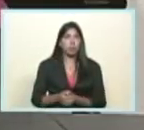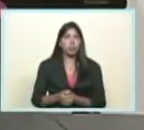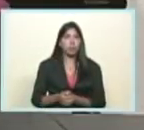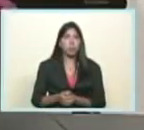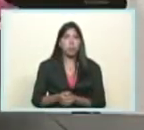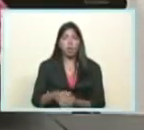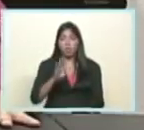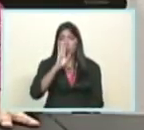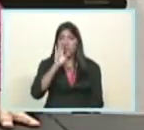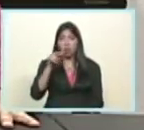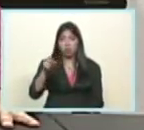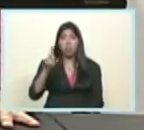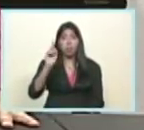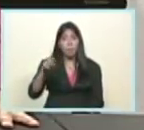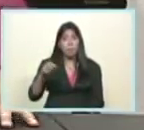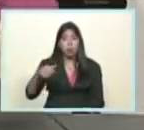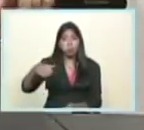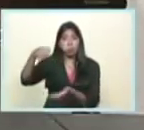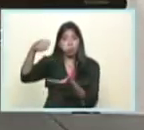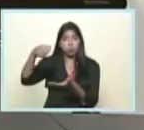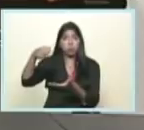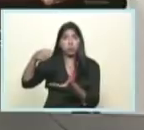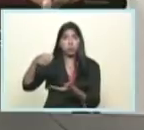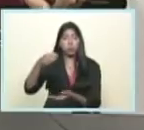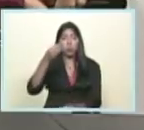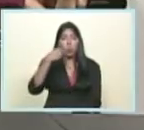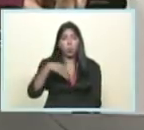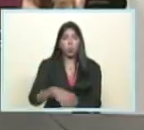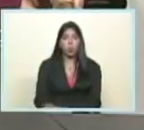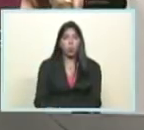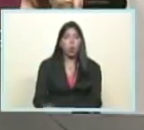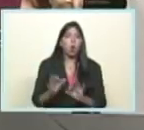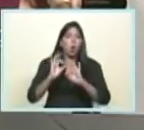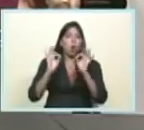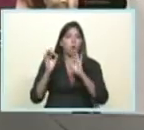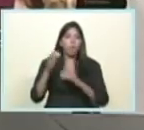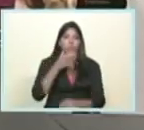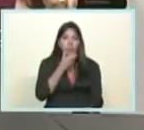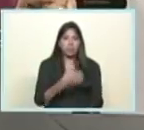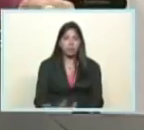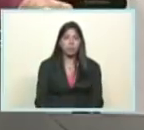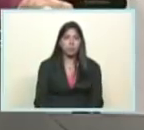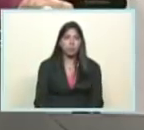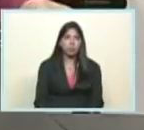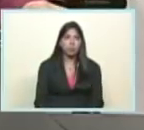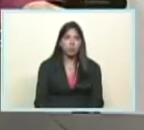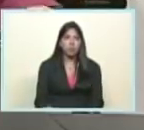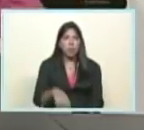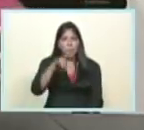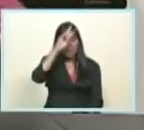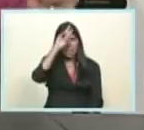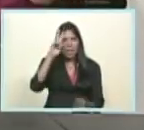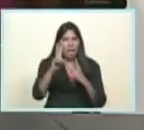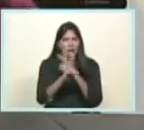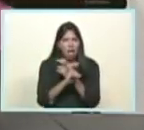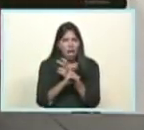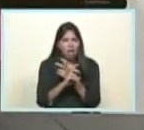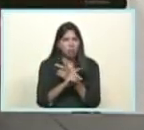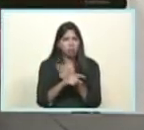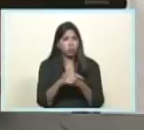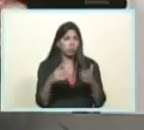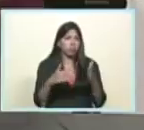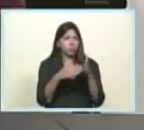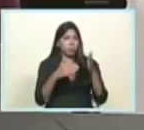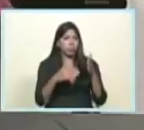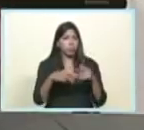influencia directa en los aguinaldos frente al ataque especulativo de los enemigos de los bachakeros protección